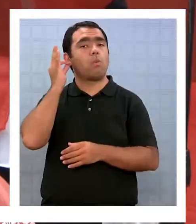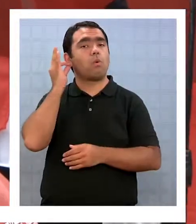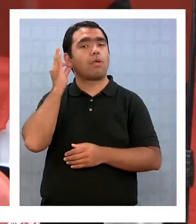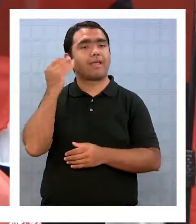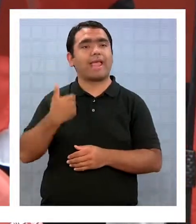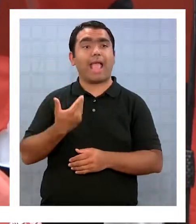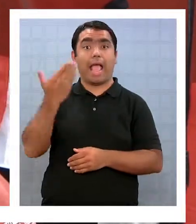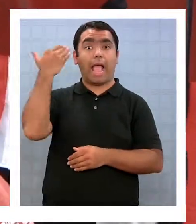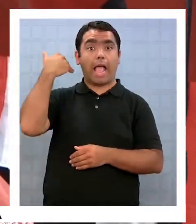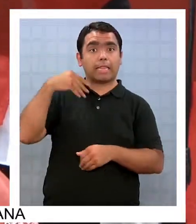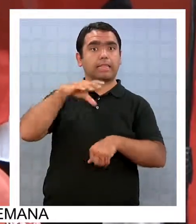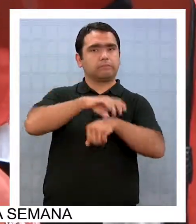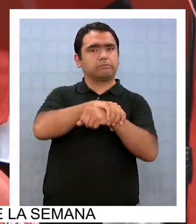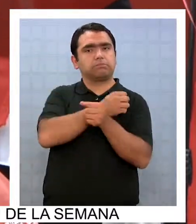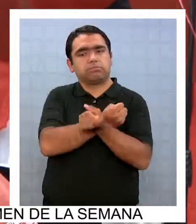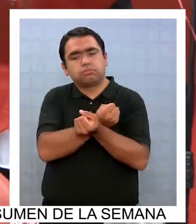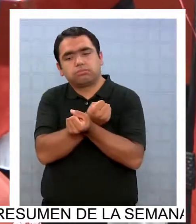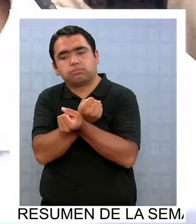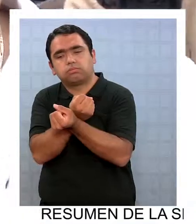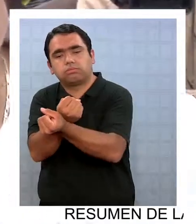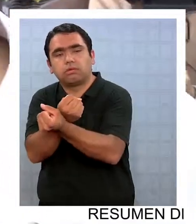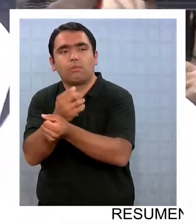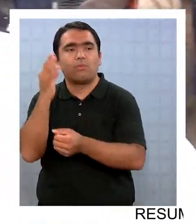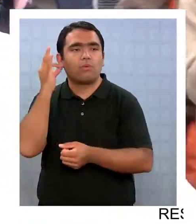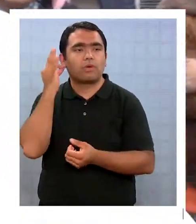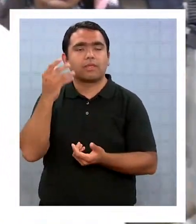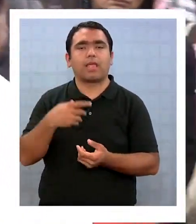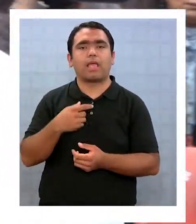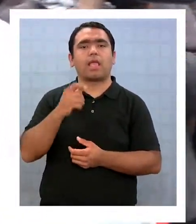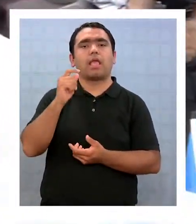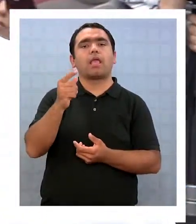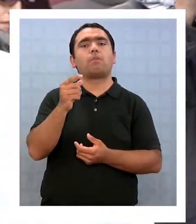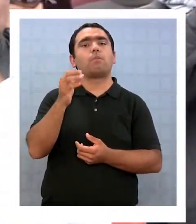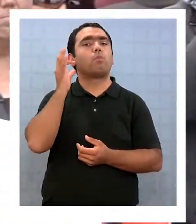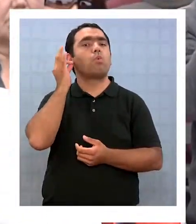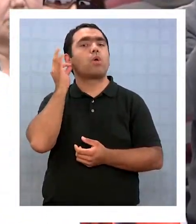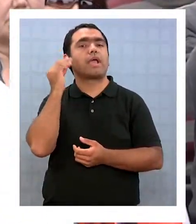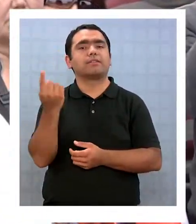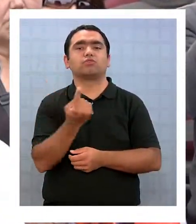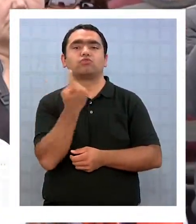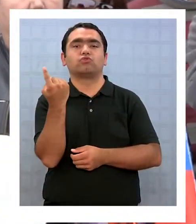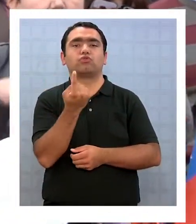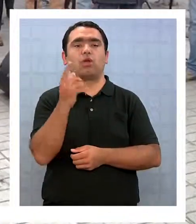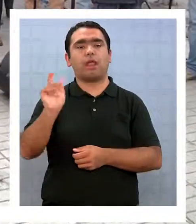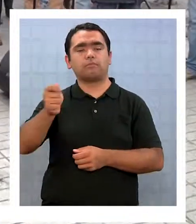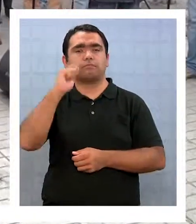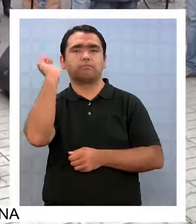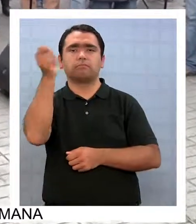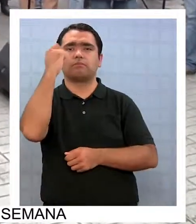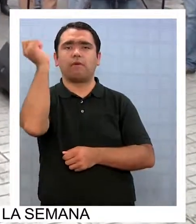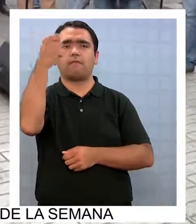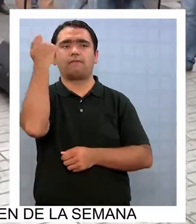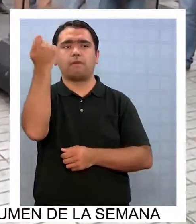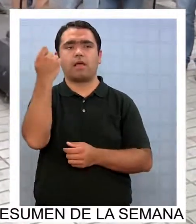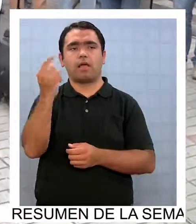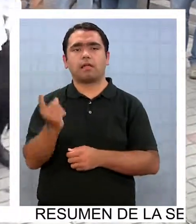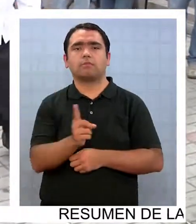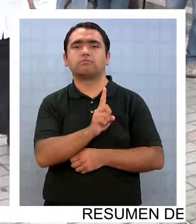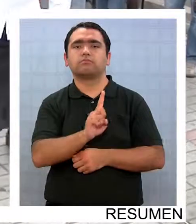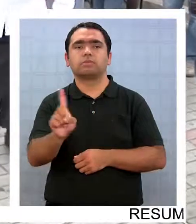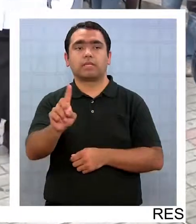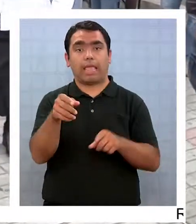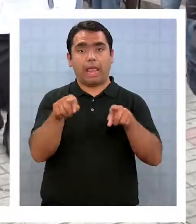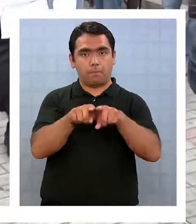campo de prisioneros de Pizagua, que interpretaron la cueca de la mujer solitaria, bailada por Engracia Palominos, hermana de un detenido